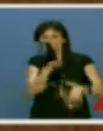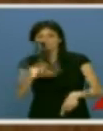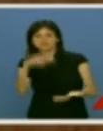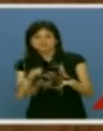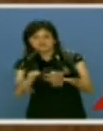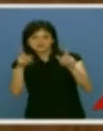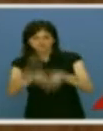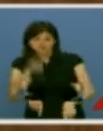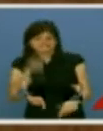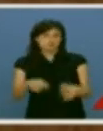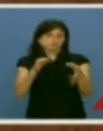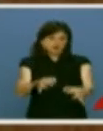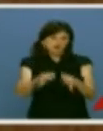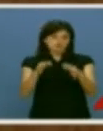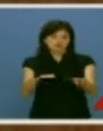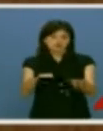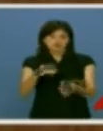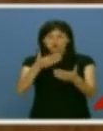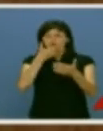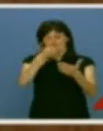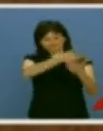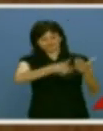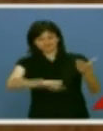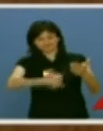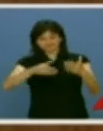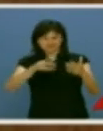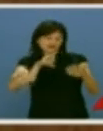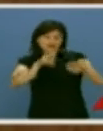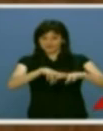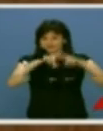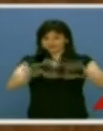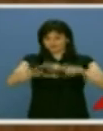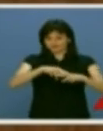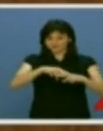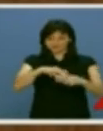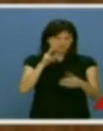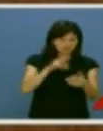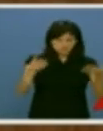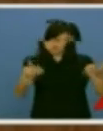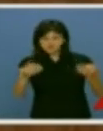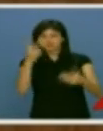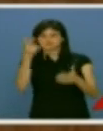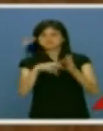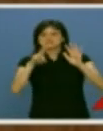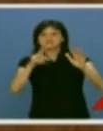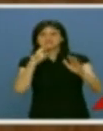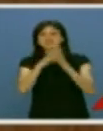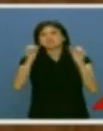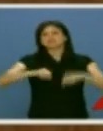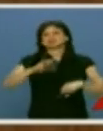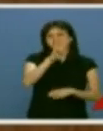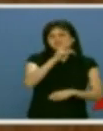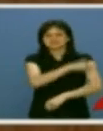también. Ya sabe usted que la hemeroteca es terrible y cuando uno la repasa se encuentra que en 2007 usted ofreció tres grandes pactos.